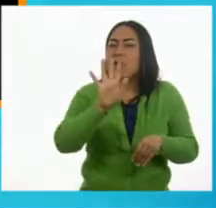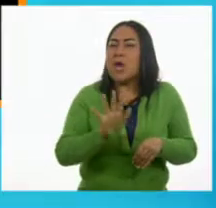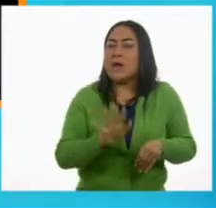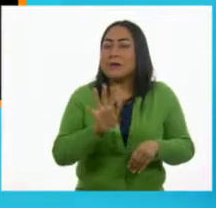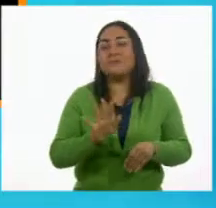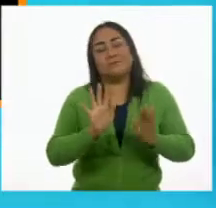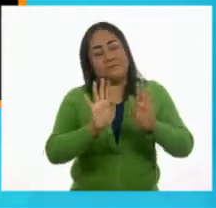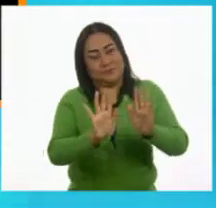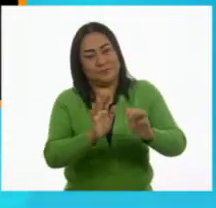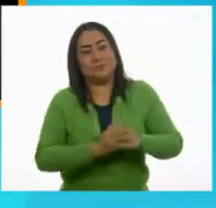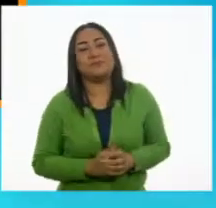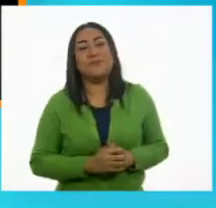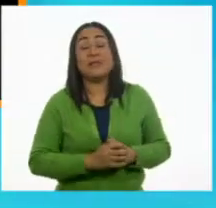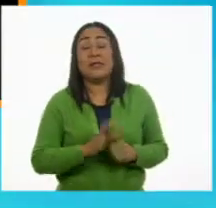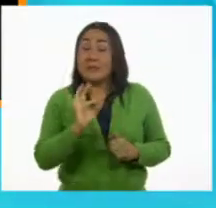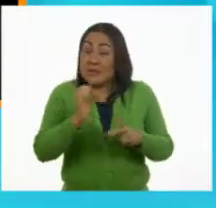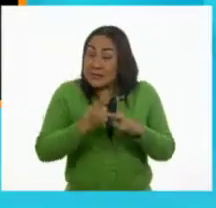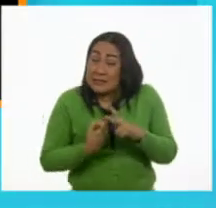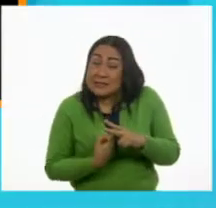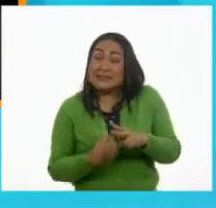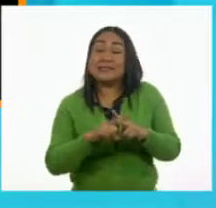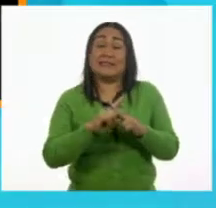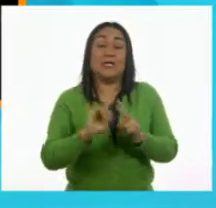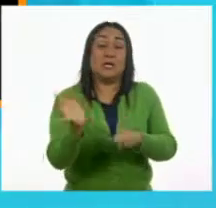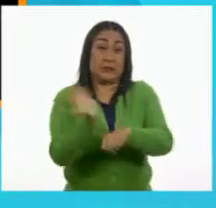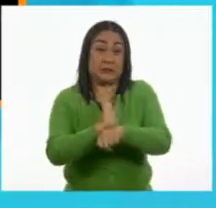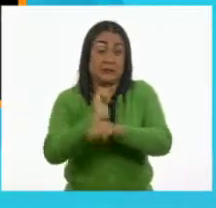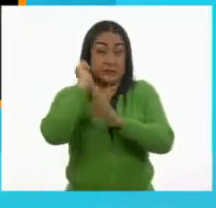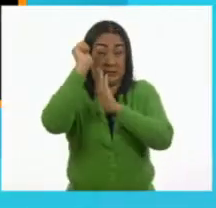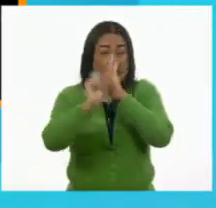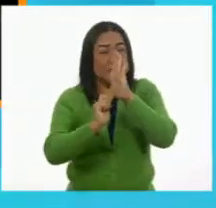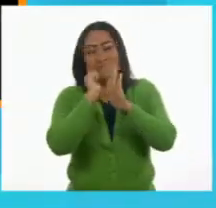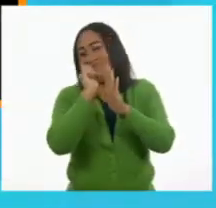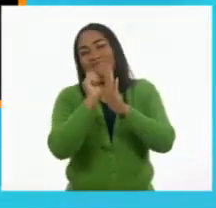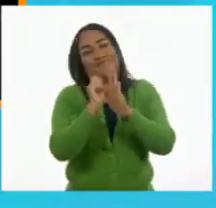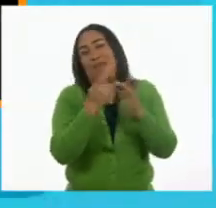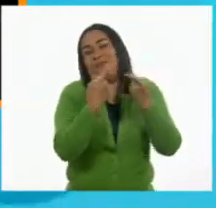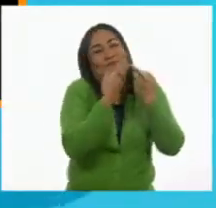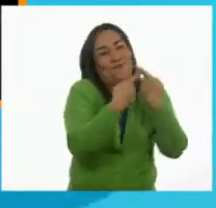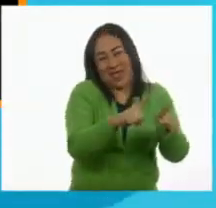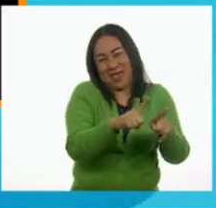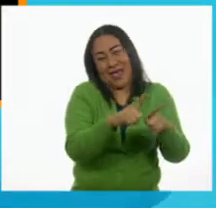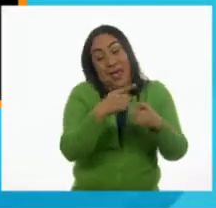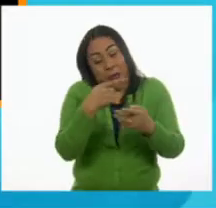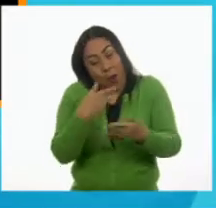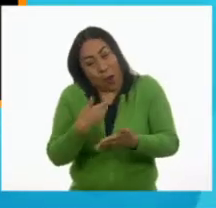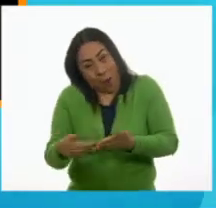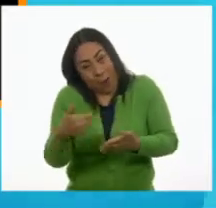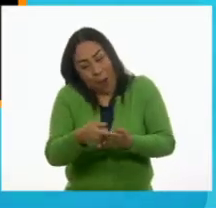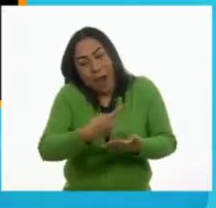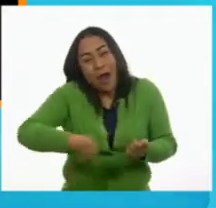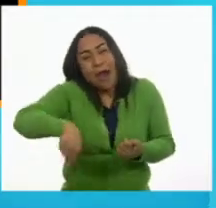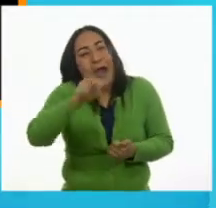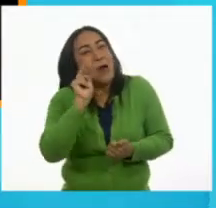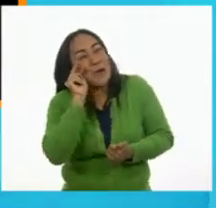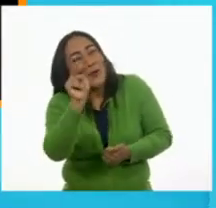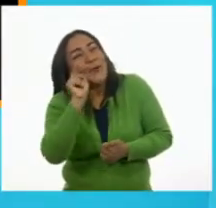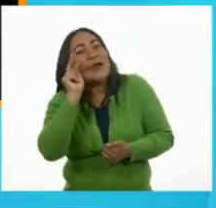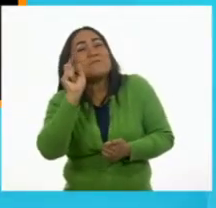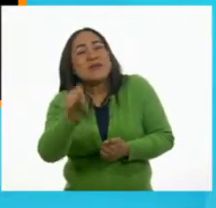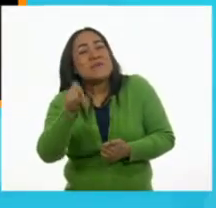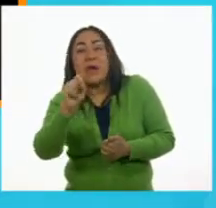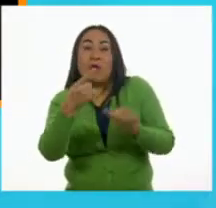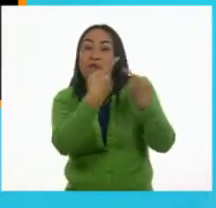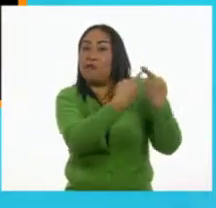Ahora bien, en sus inicios, el cine no se parecía en nada a las películas que seguramente muchos de ustedes han